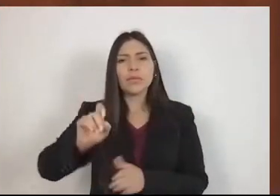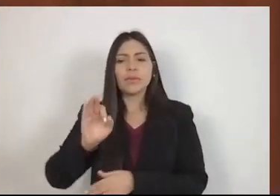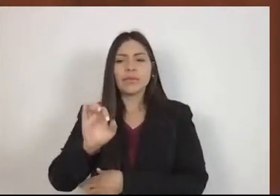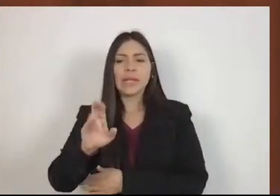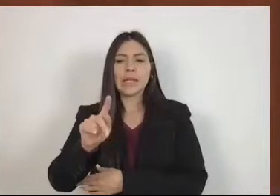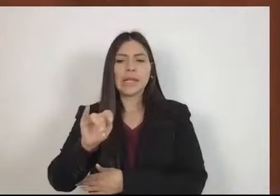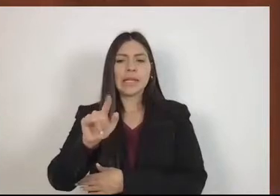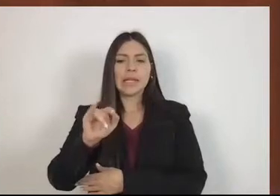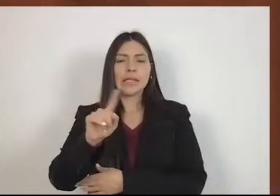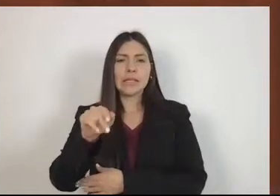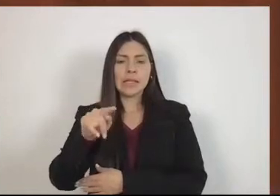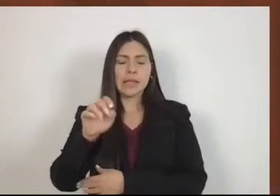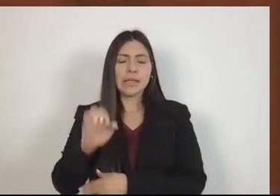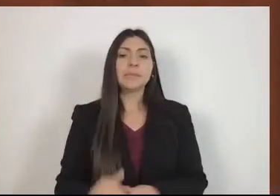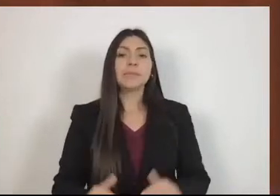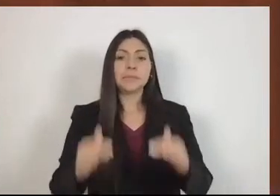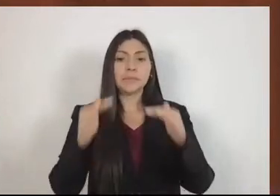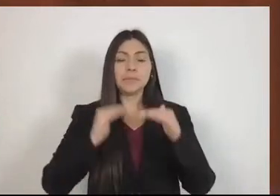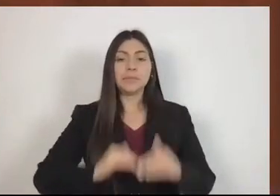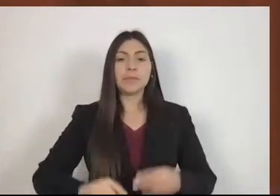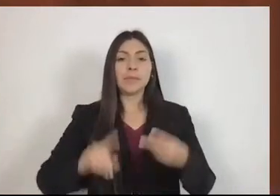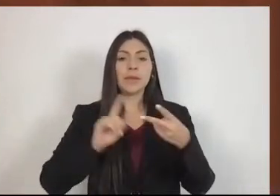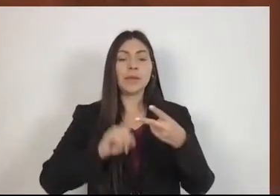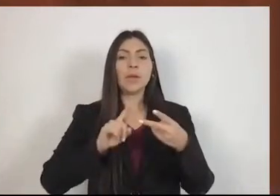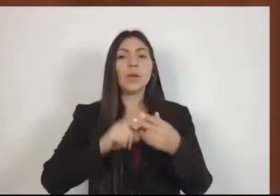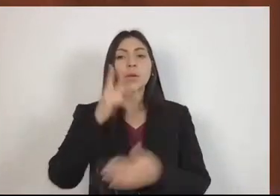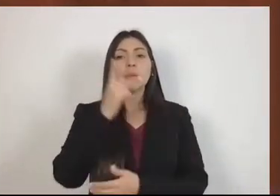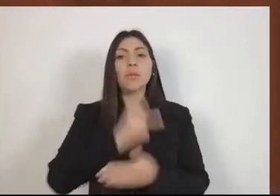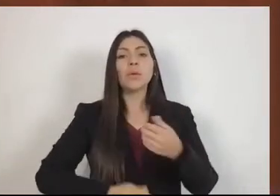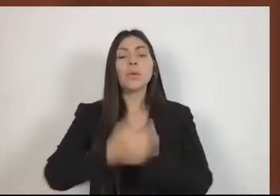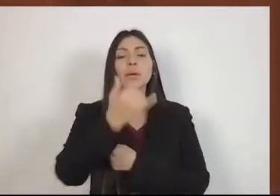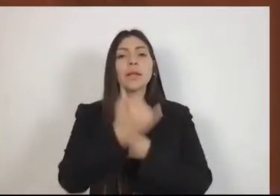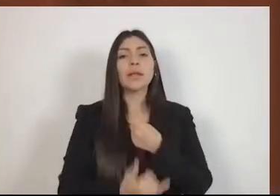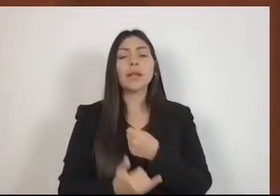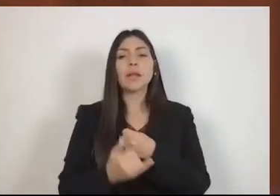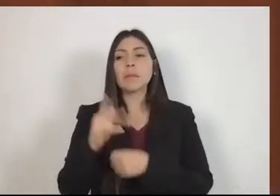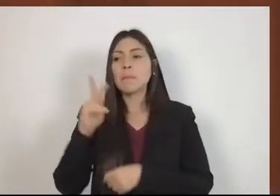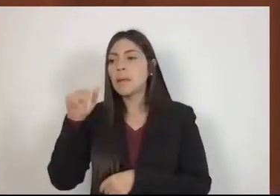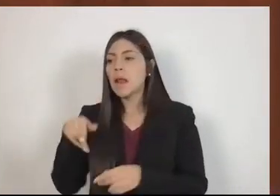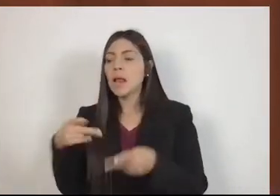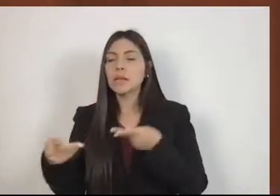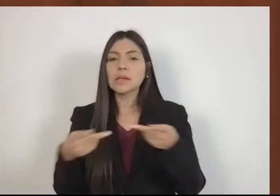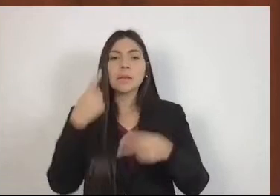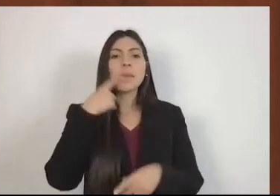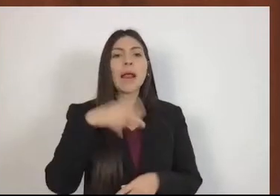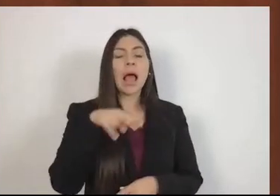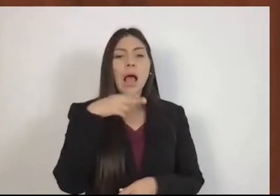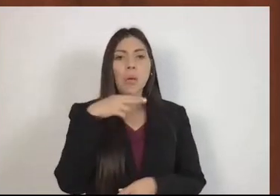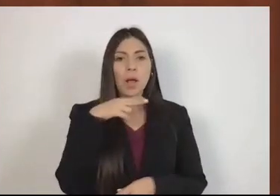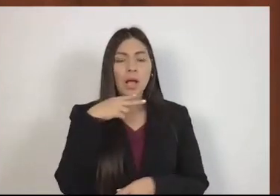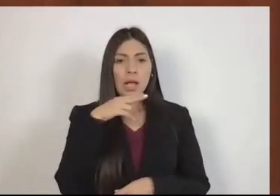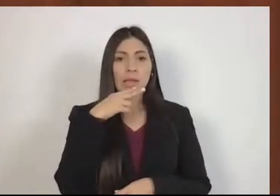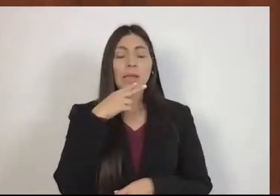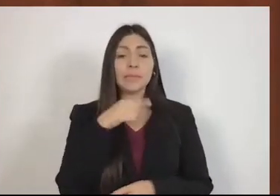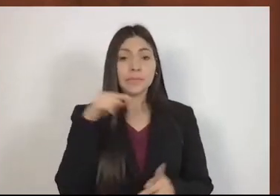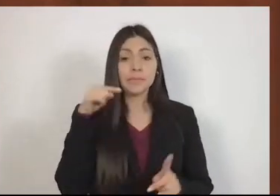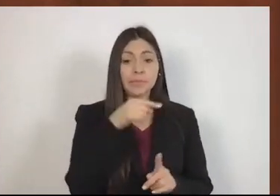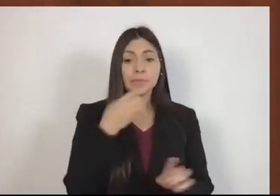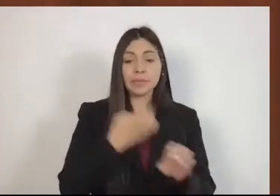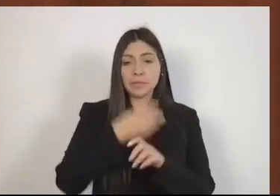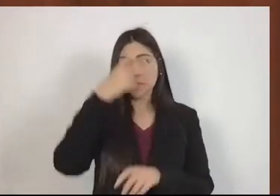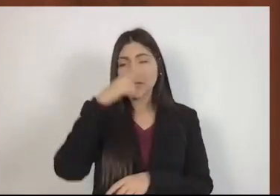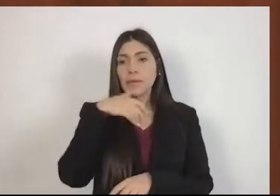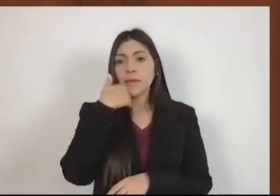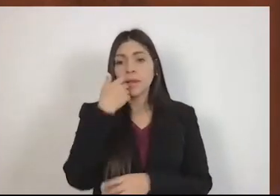estratégico del aguacate busca mantener y ampliar el liderazgo mexiquense en este cultivo. El volumen